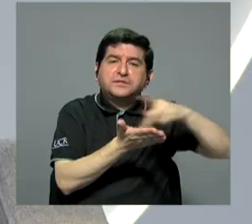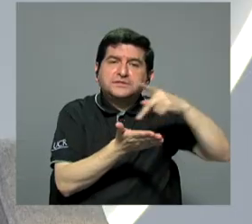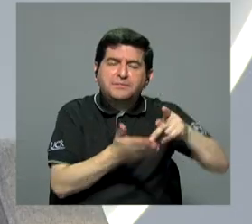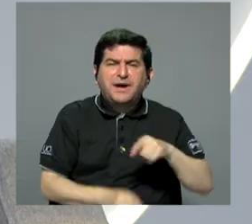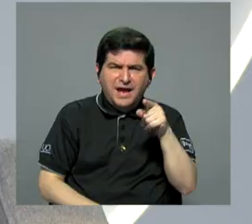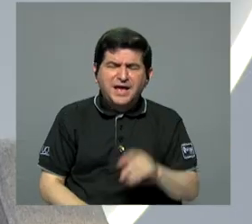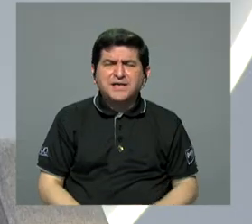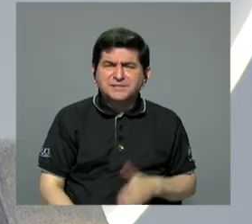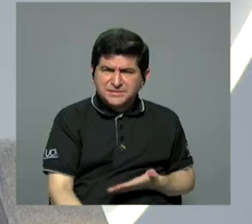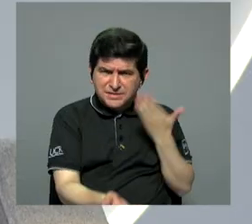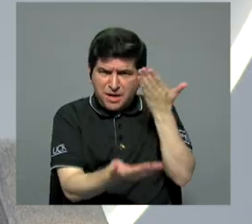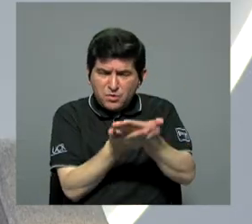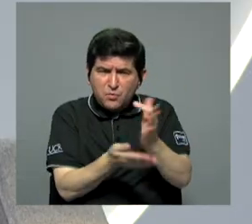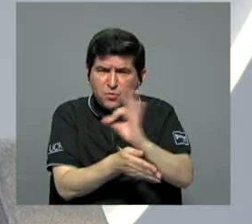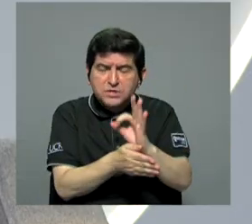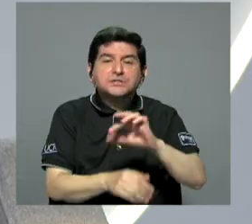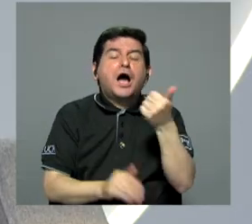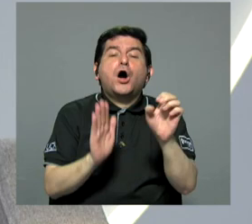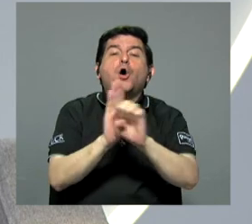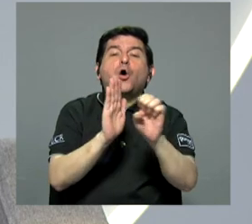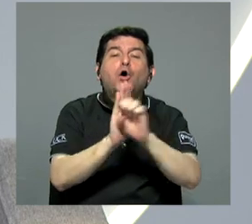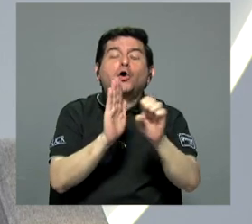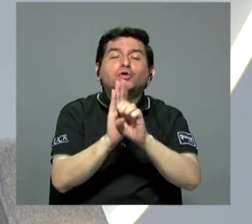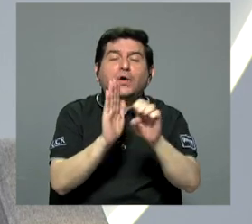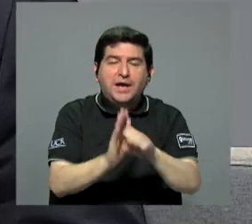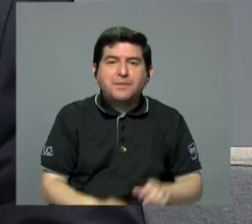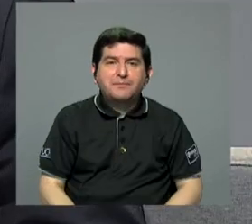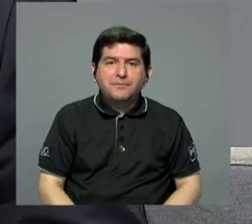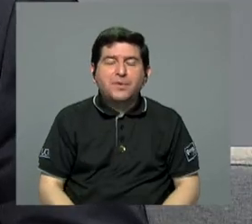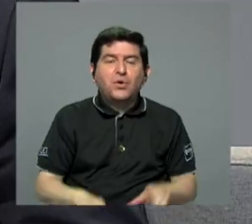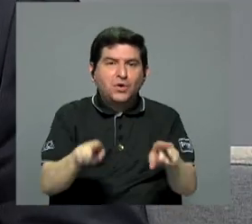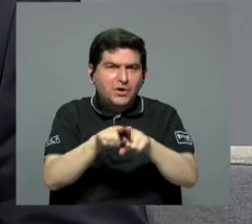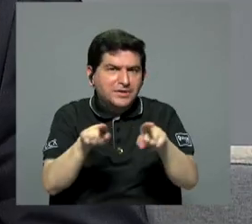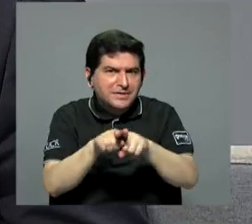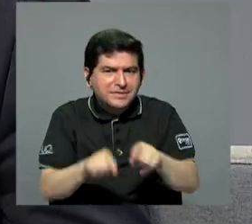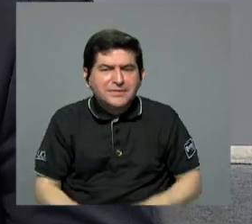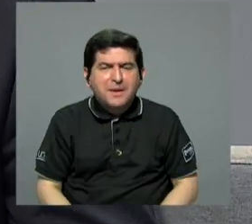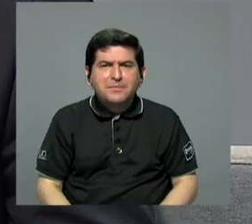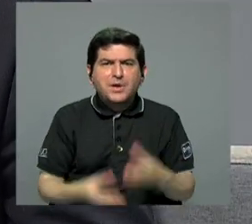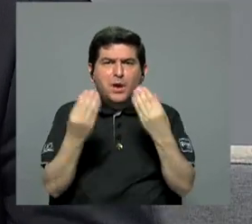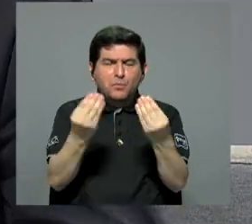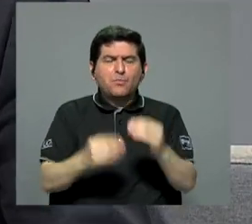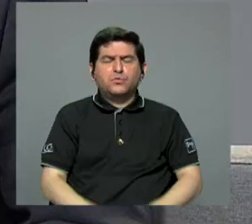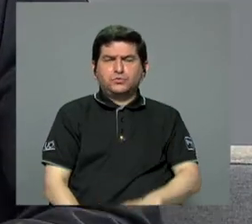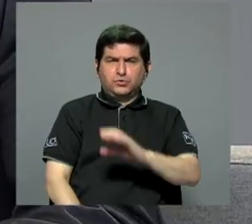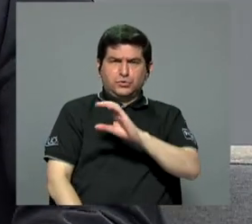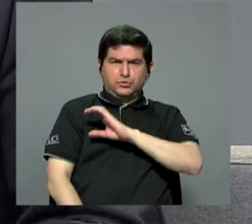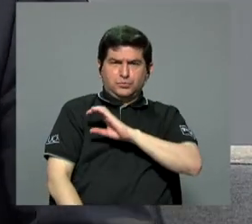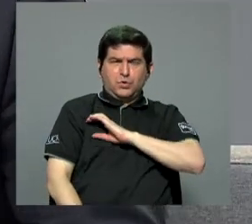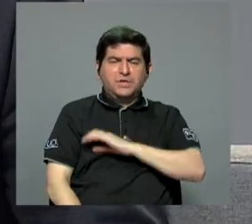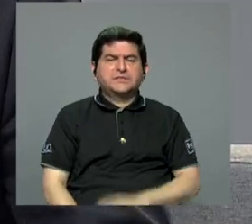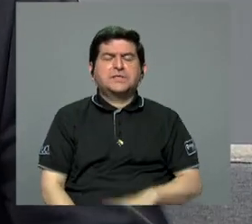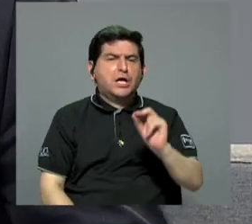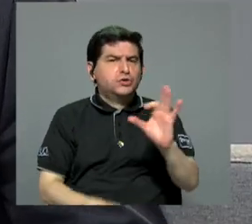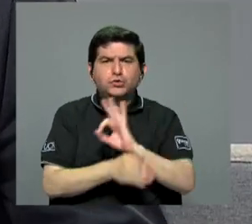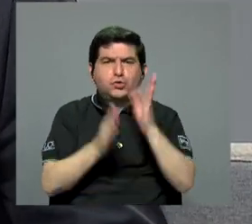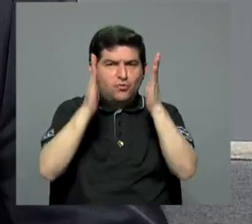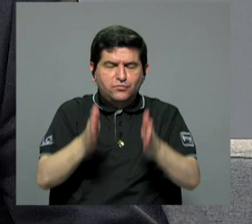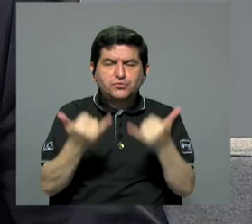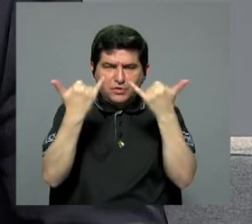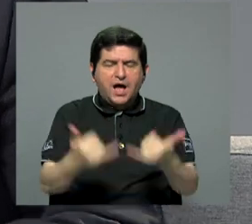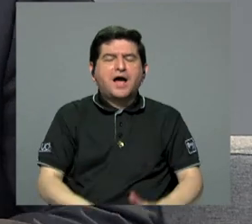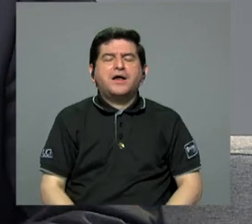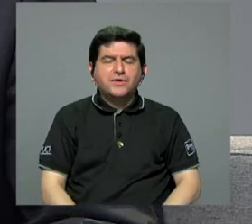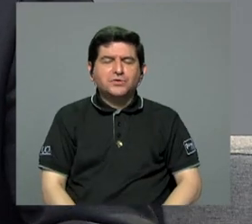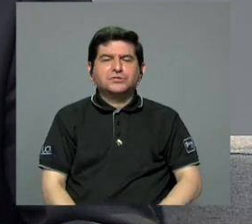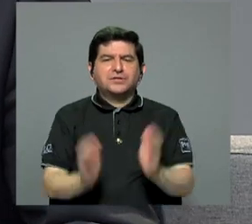su propuesta para funcionamiento? Le pongo otro ejemplo. La vigilancia de la Caja del Seguro. Muchos de los guachis de la Caja no son funcionarios de la Caja,